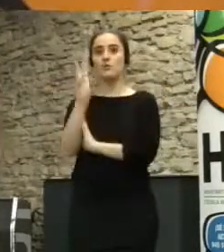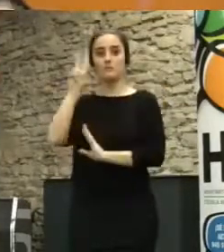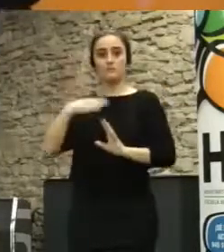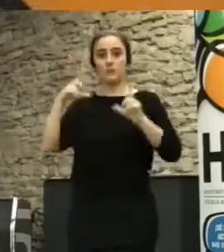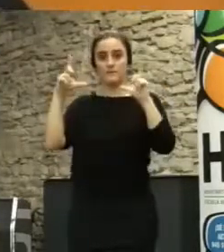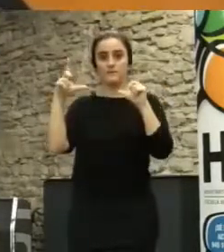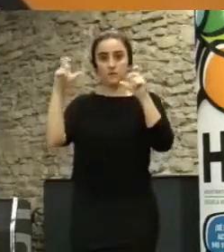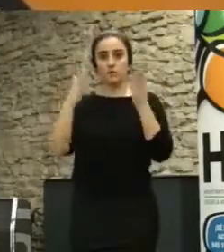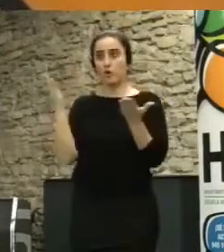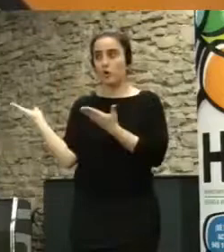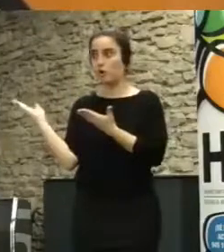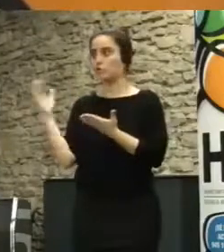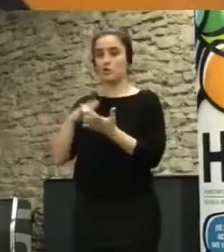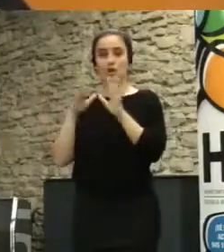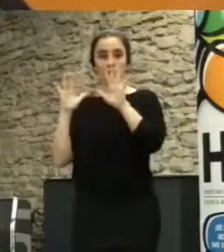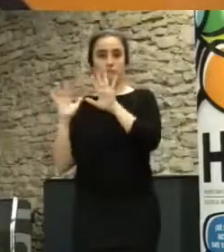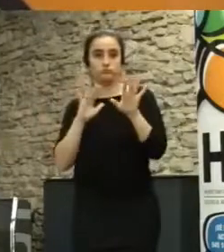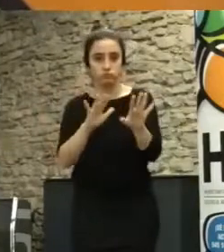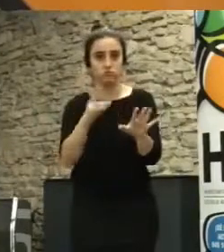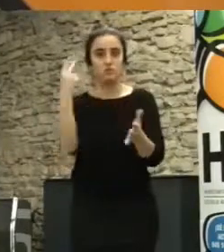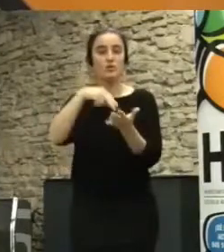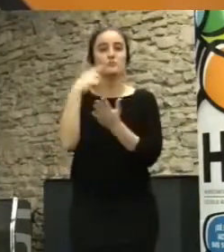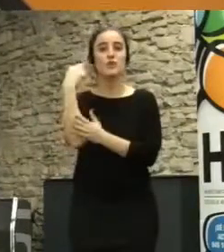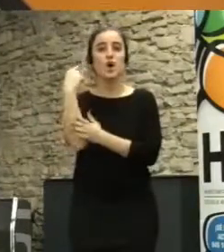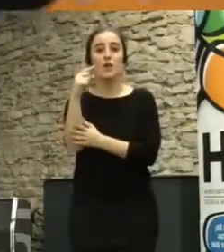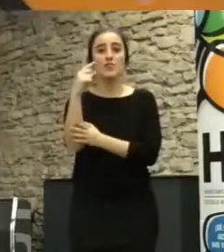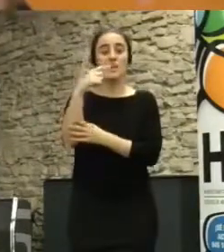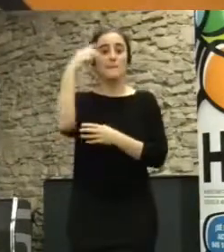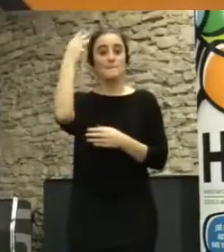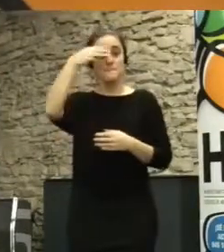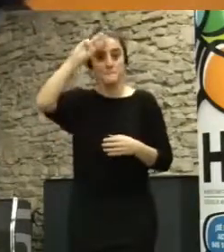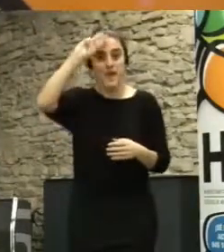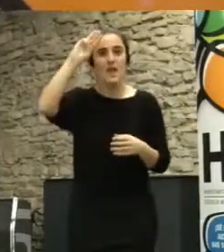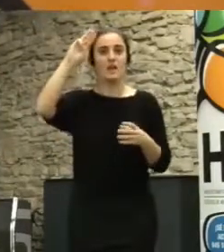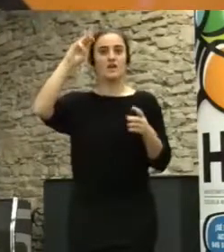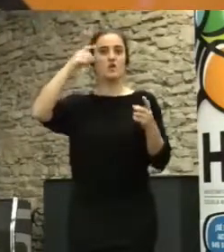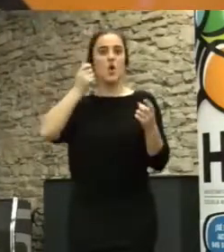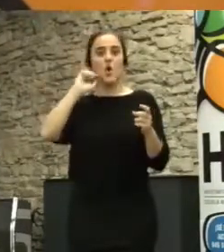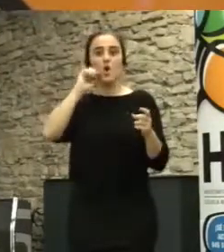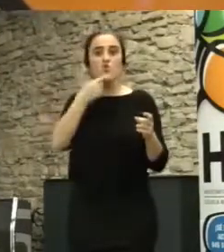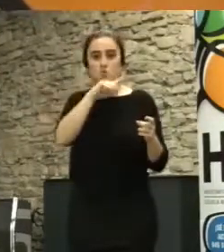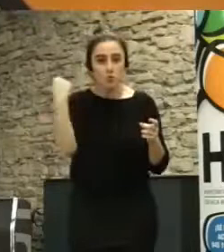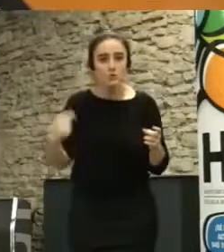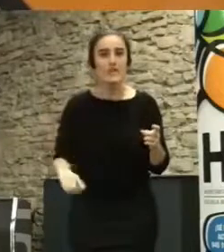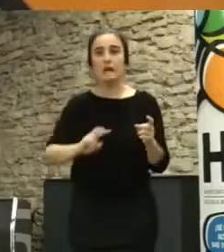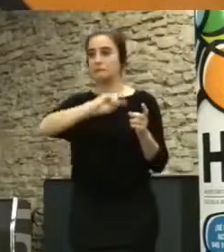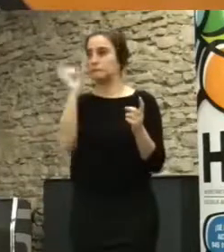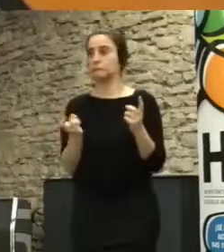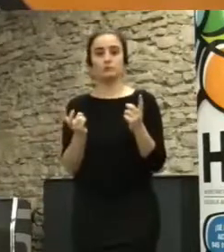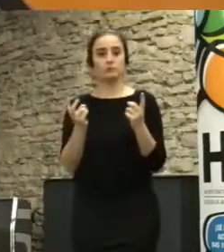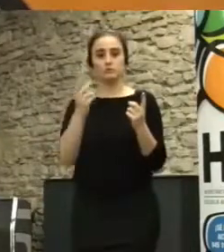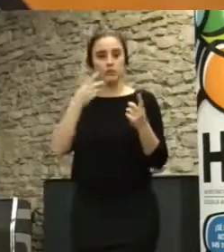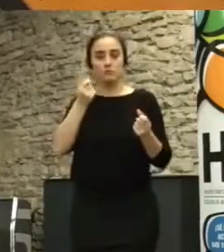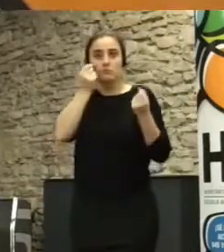fotografía con manifestaciones del 2011 en México, en Tel Aviv, en Rusia, en... Es decir, fue impresionante, ¿no? Las